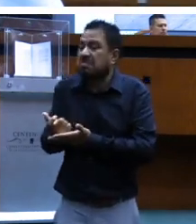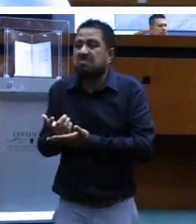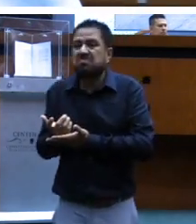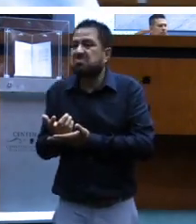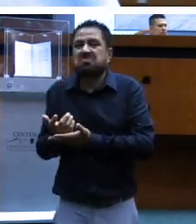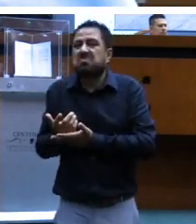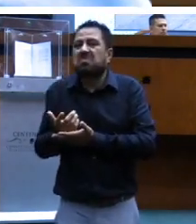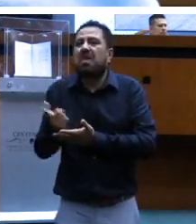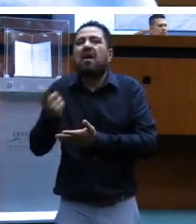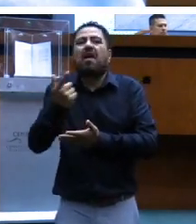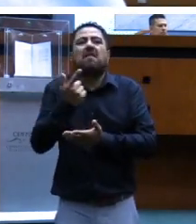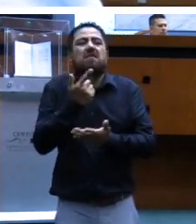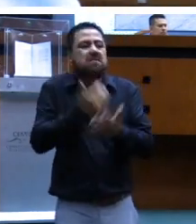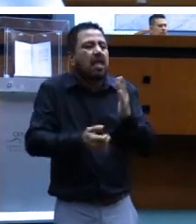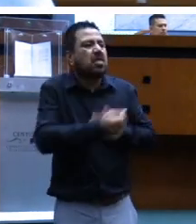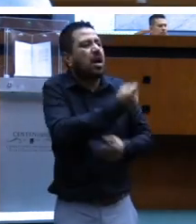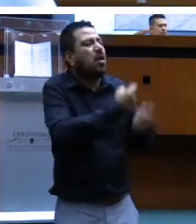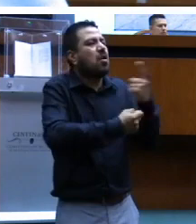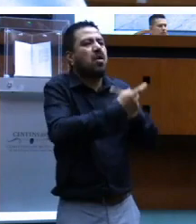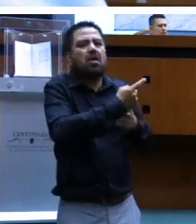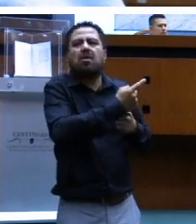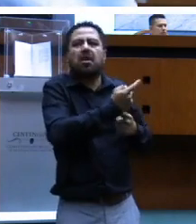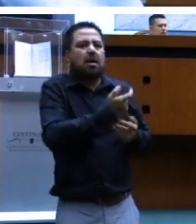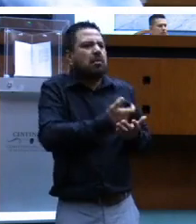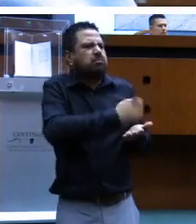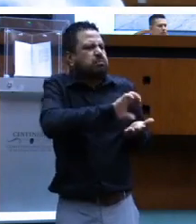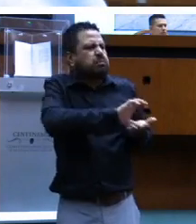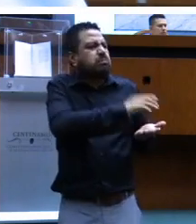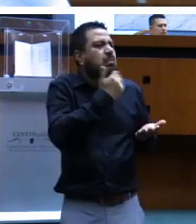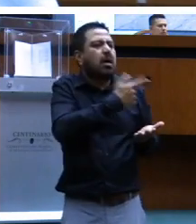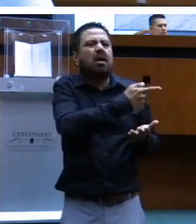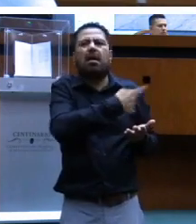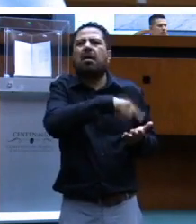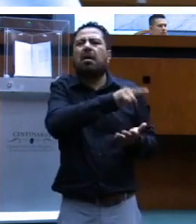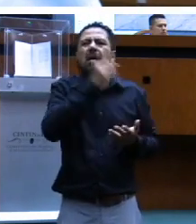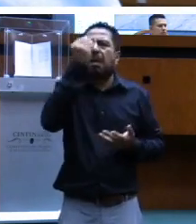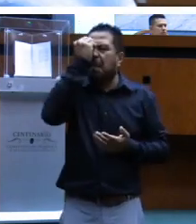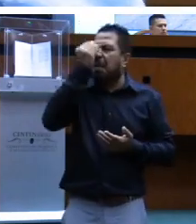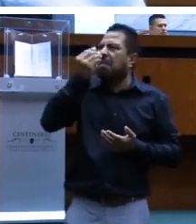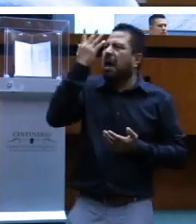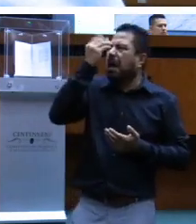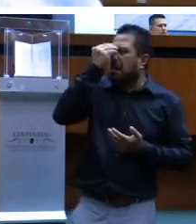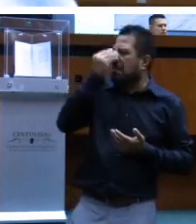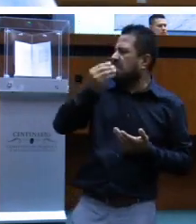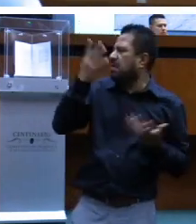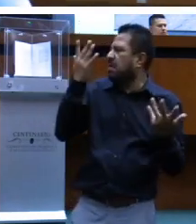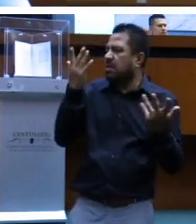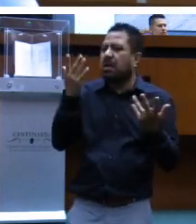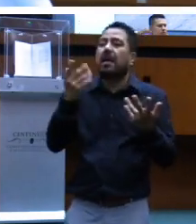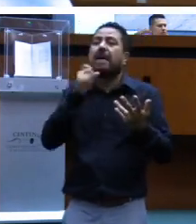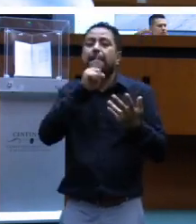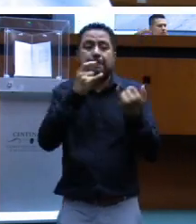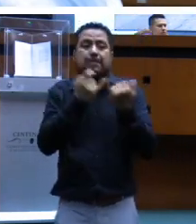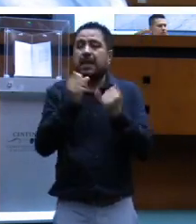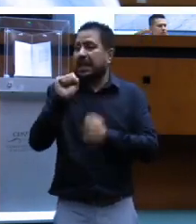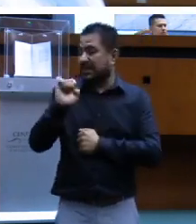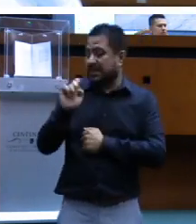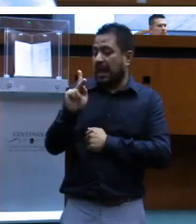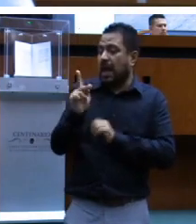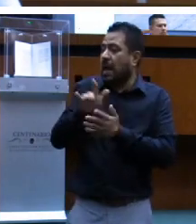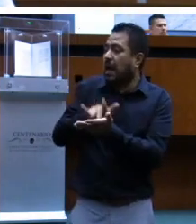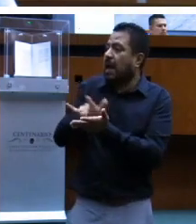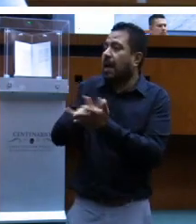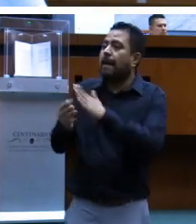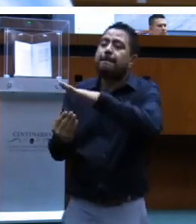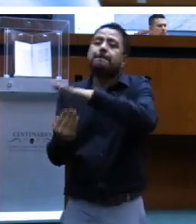capacitándose. Aquí alguna regulación a nivel CEP, nos acompañaba también una funcionaria de la CEP en esa mesa. Apoyo